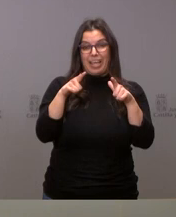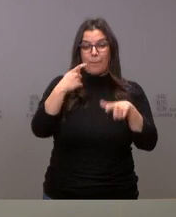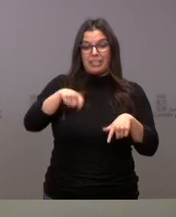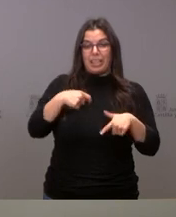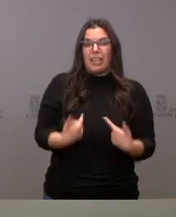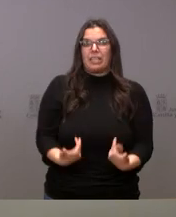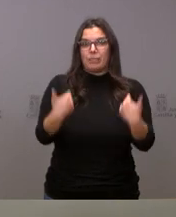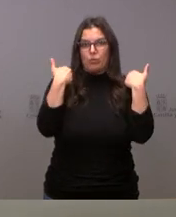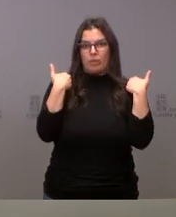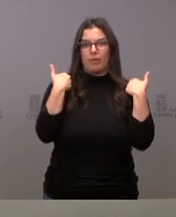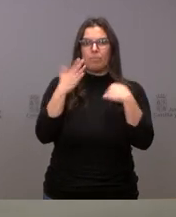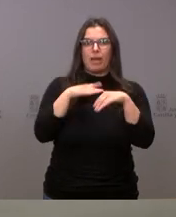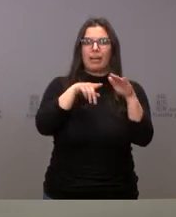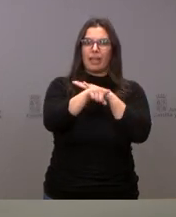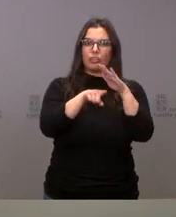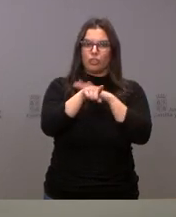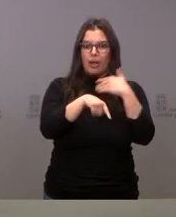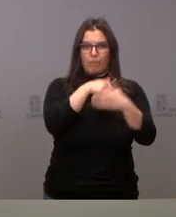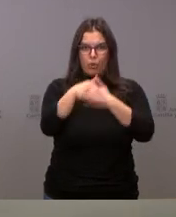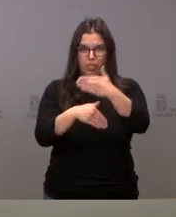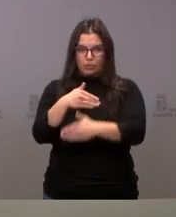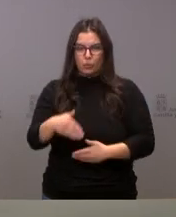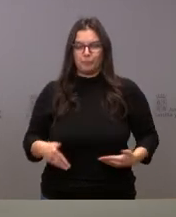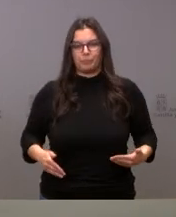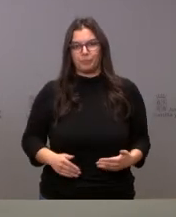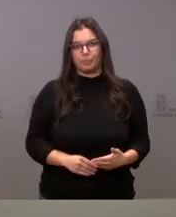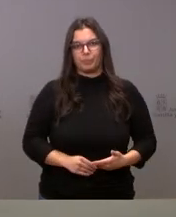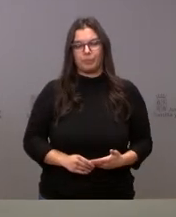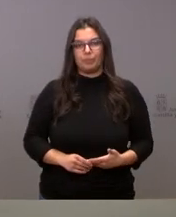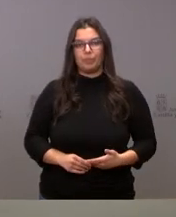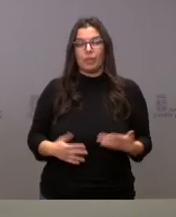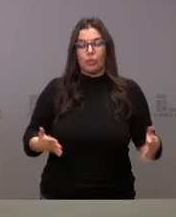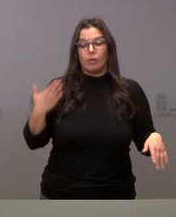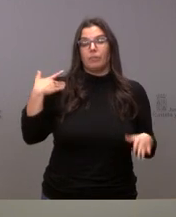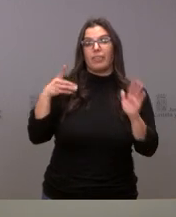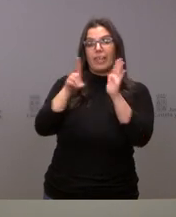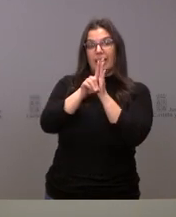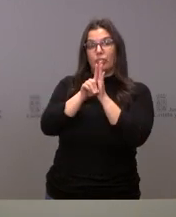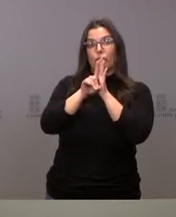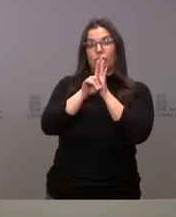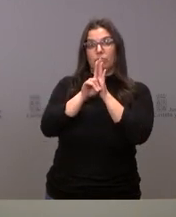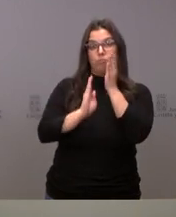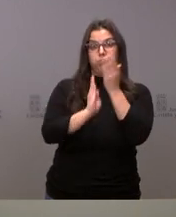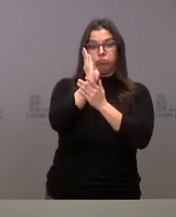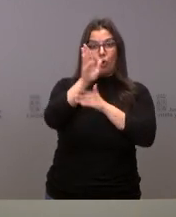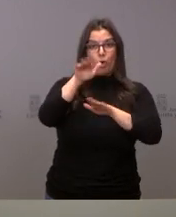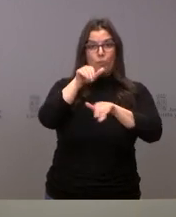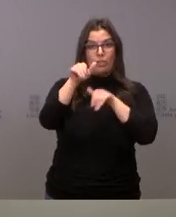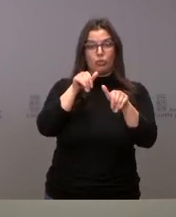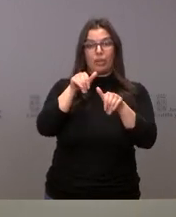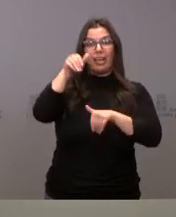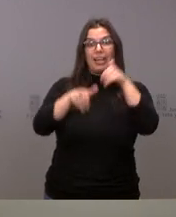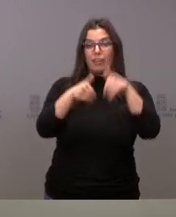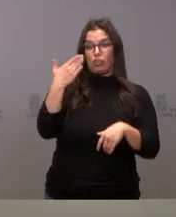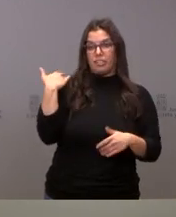competencia para la gestión de este tipo de procesos y desde la publicación del decreto de convocatoria de elecciones producida el pasado